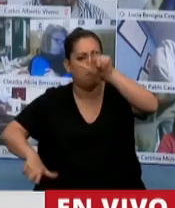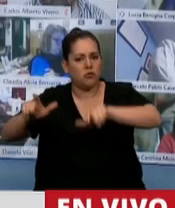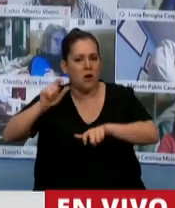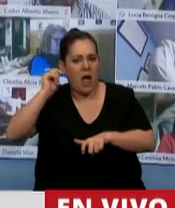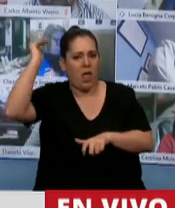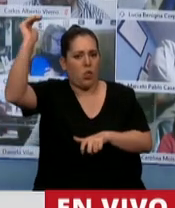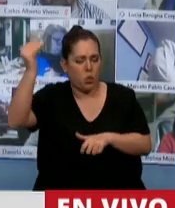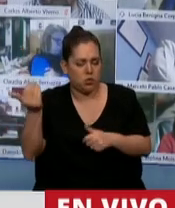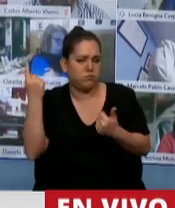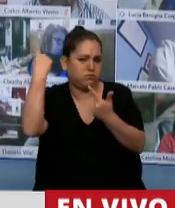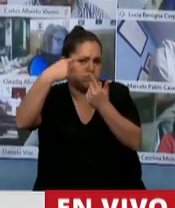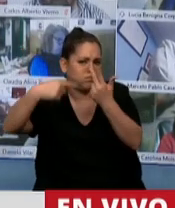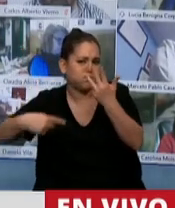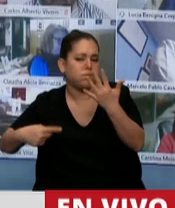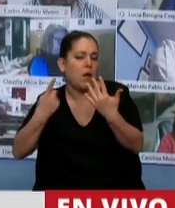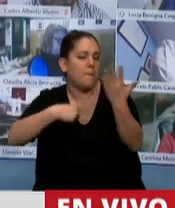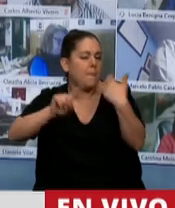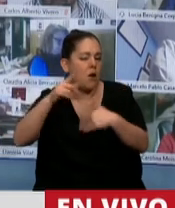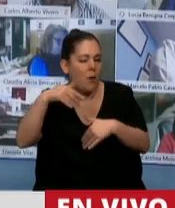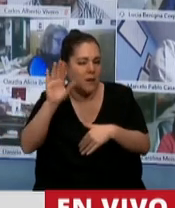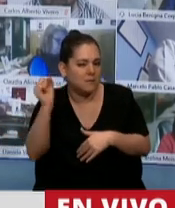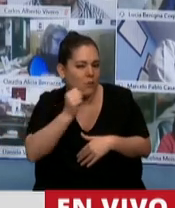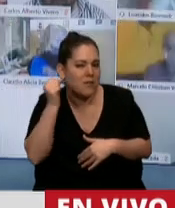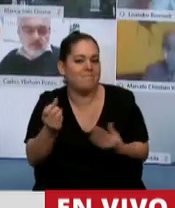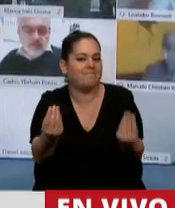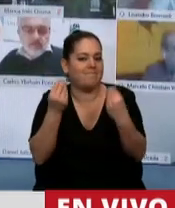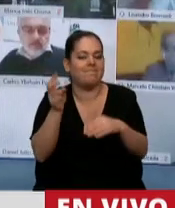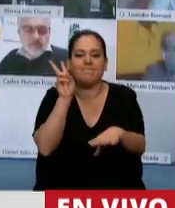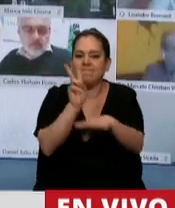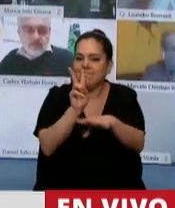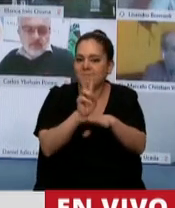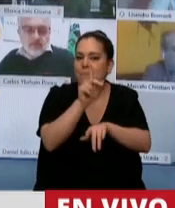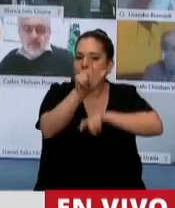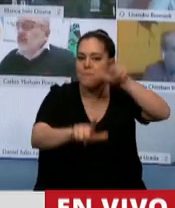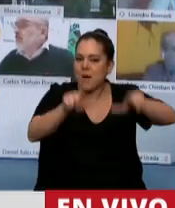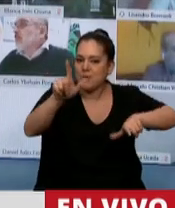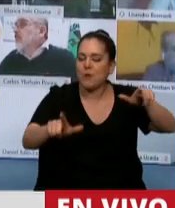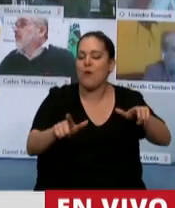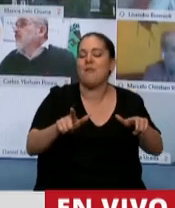importante que hay que destacar aquí es que se protege también a los consumidores